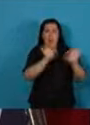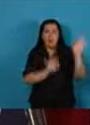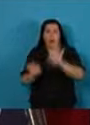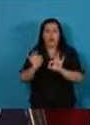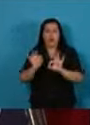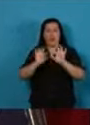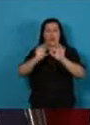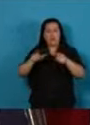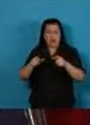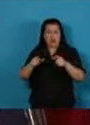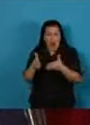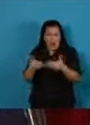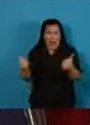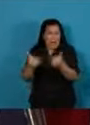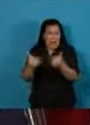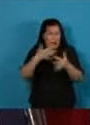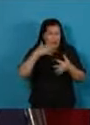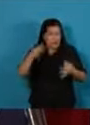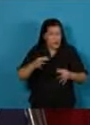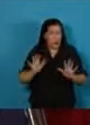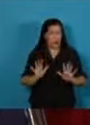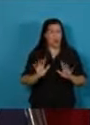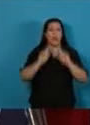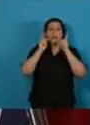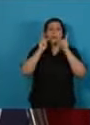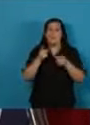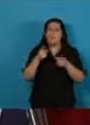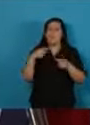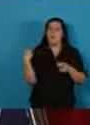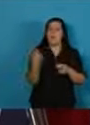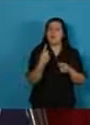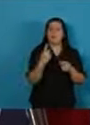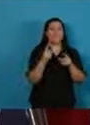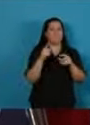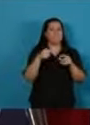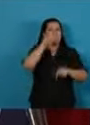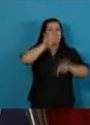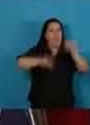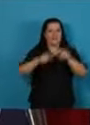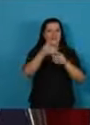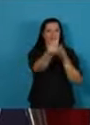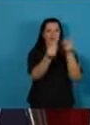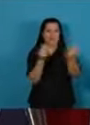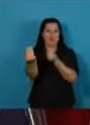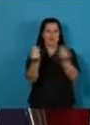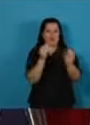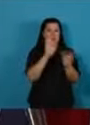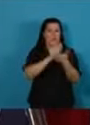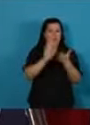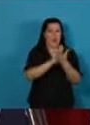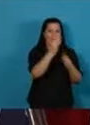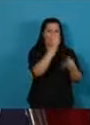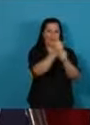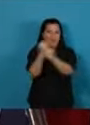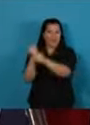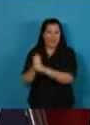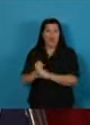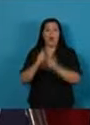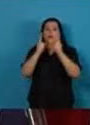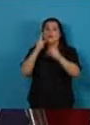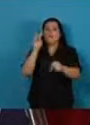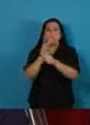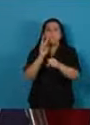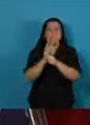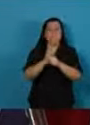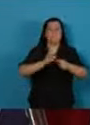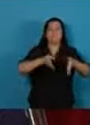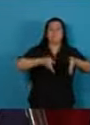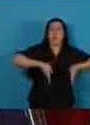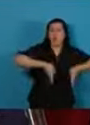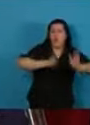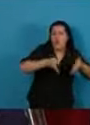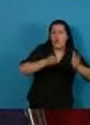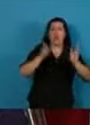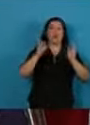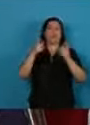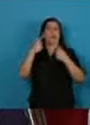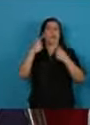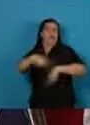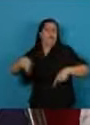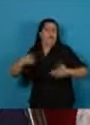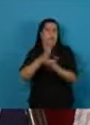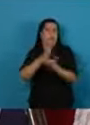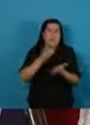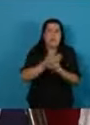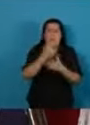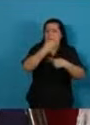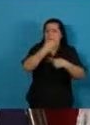ejecución rápida y con gran empleo de mano de obra, destinados a mejorar la seguridad vial y la accesibilidad, el